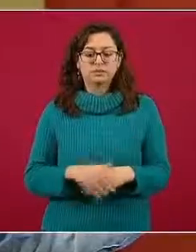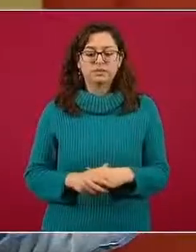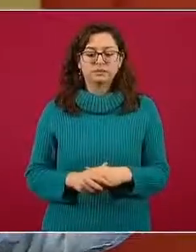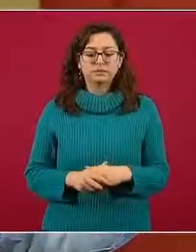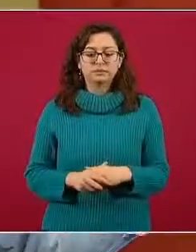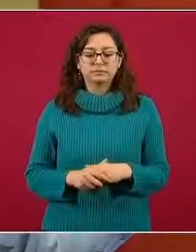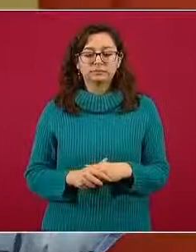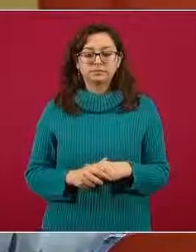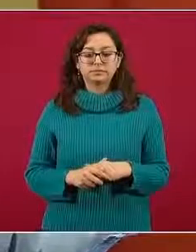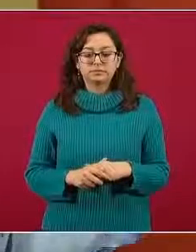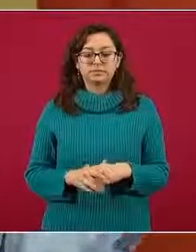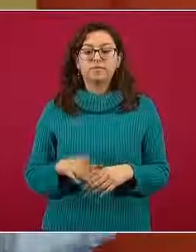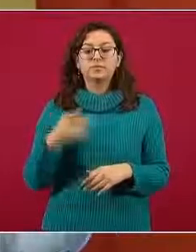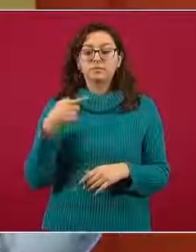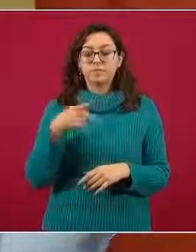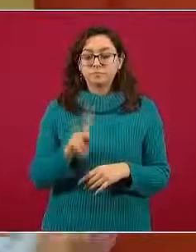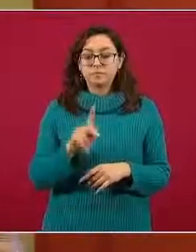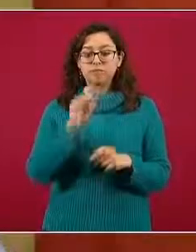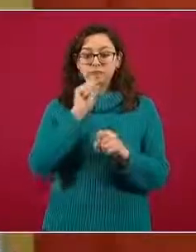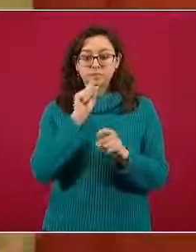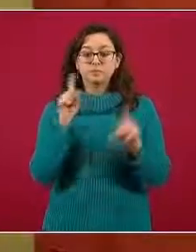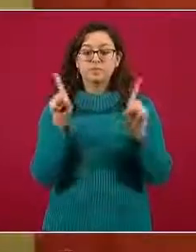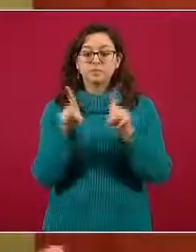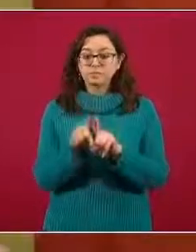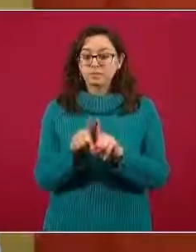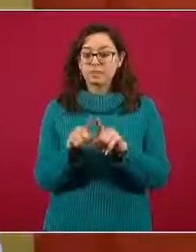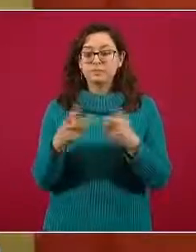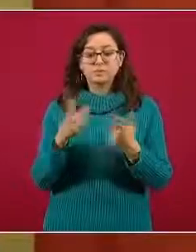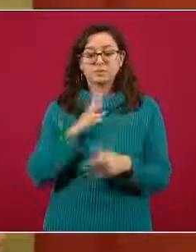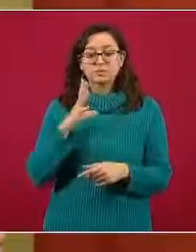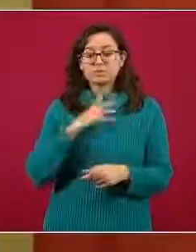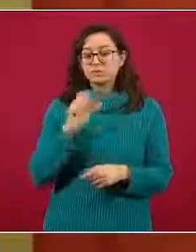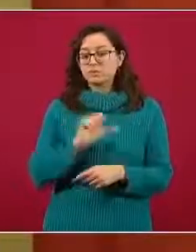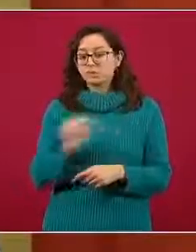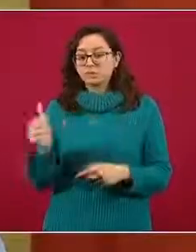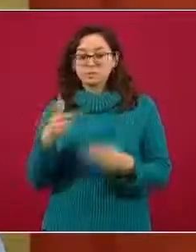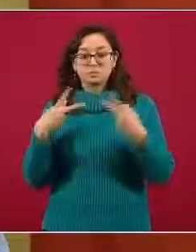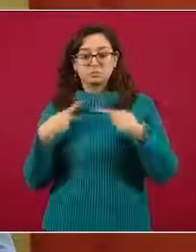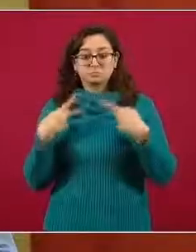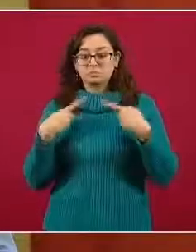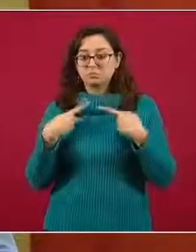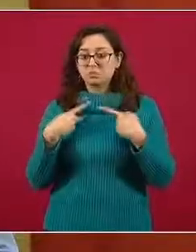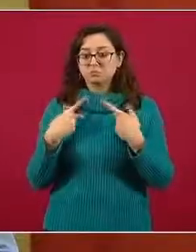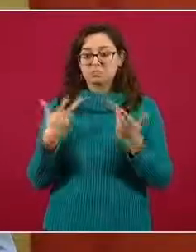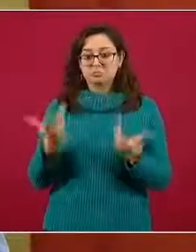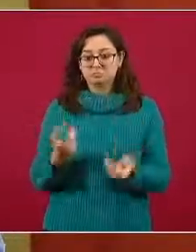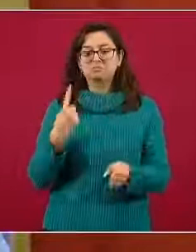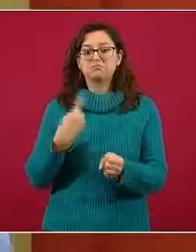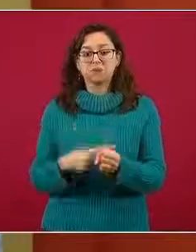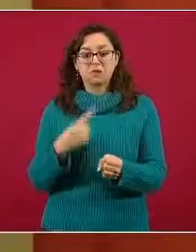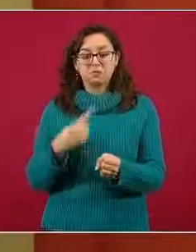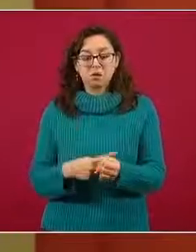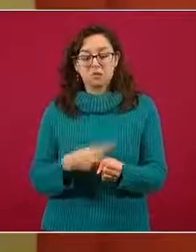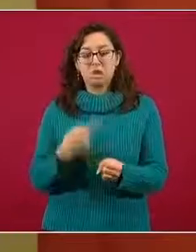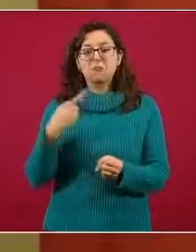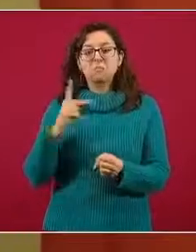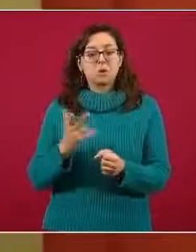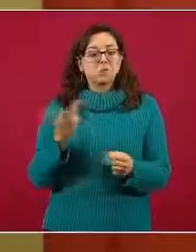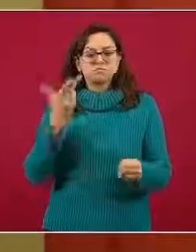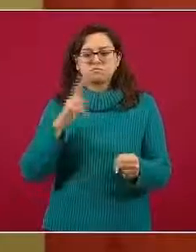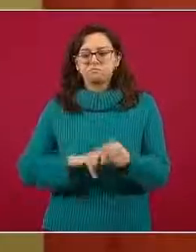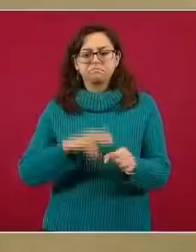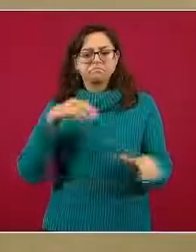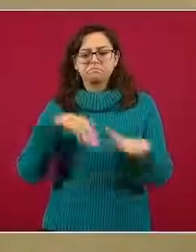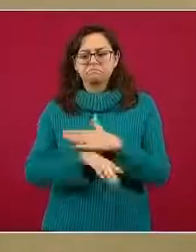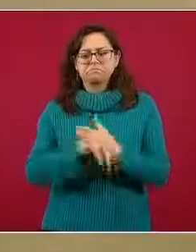mucho más alto también, dado que hay muchas personas que no requirieron de la necesidad de acercarse a